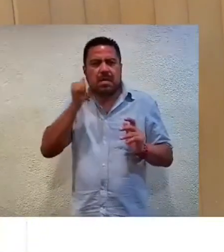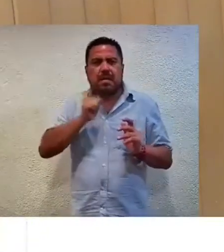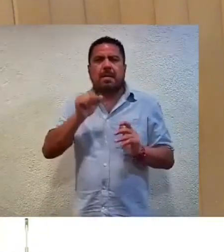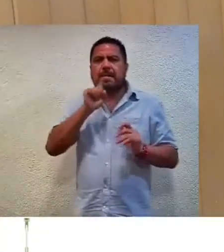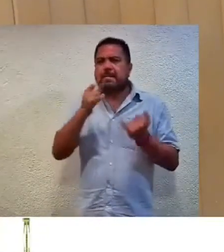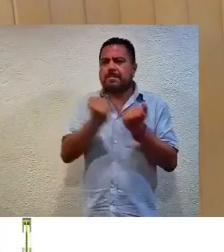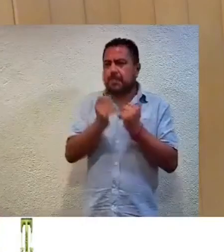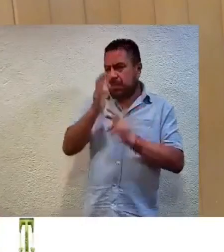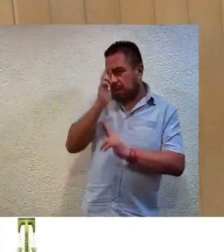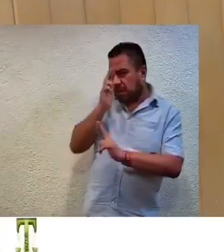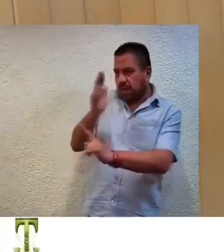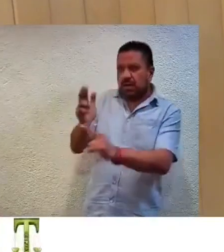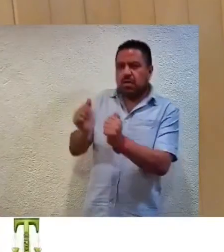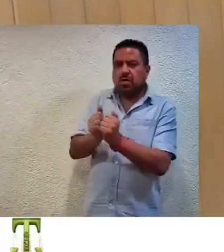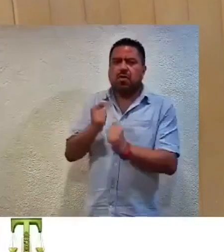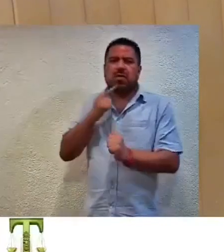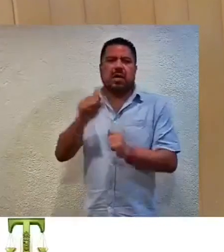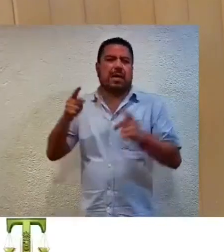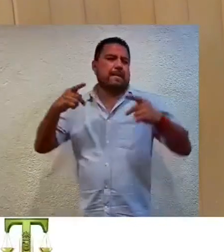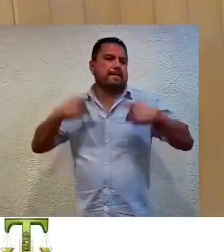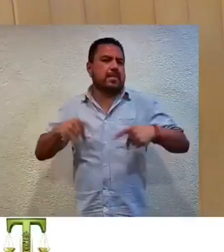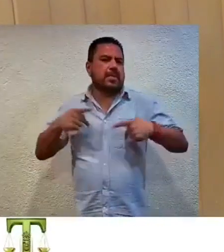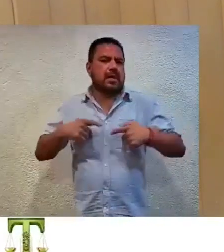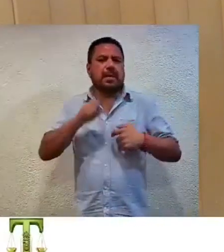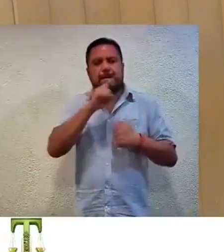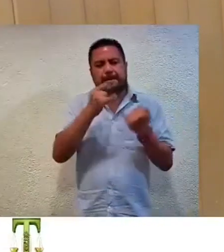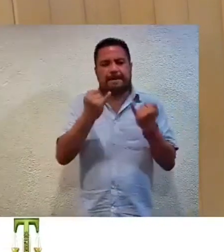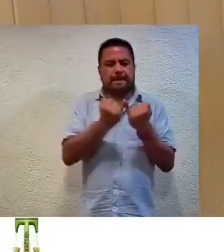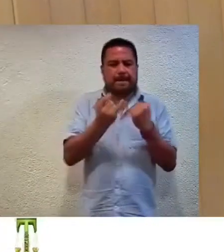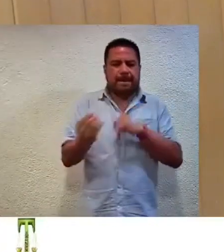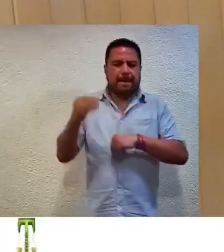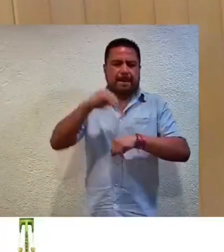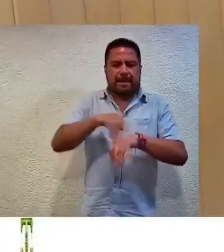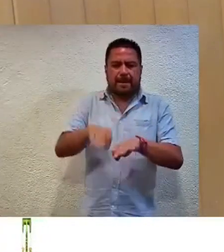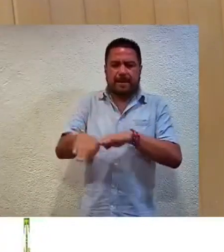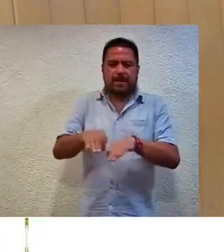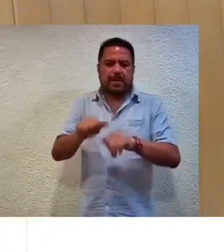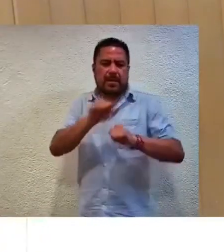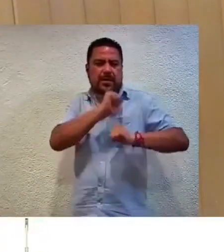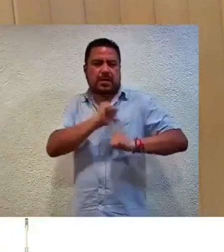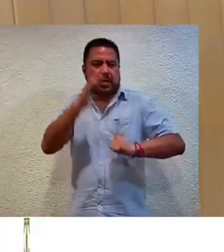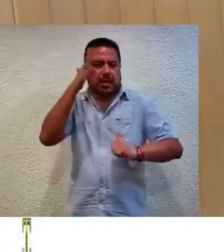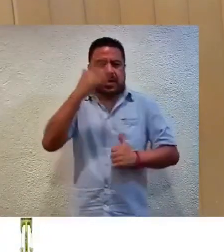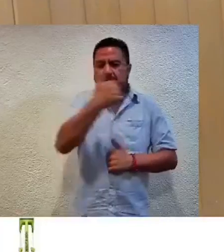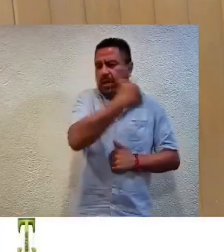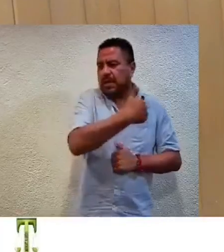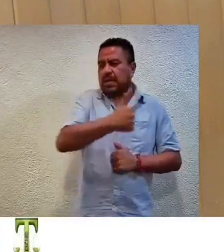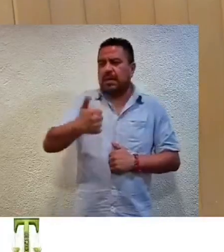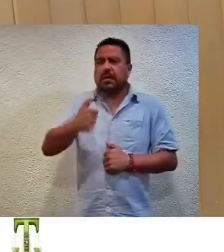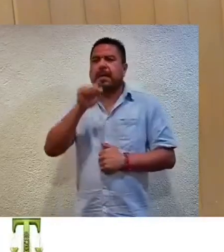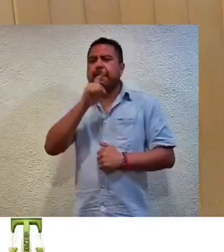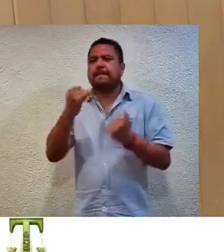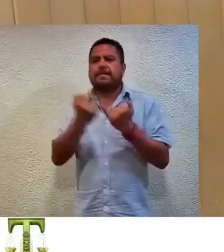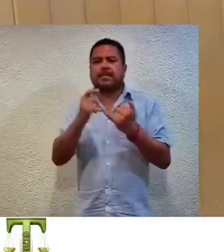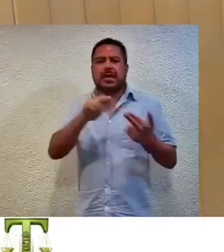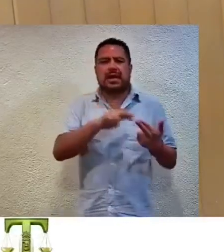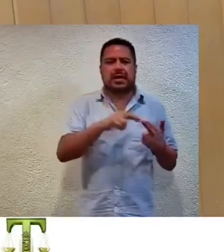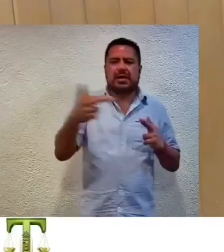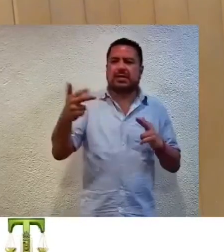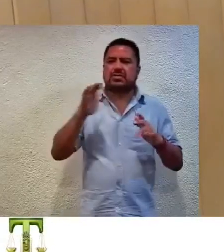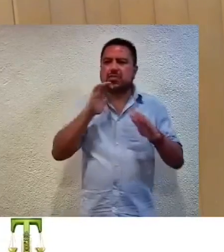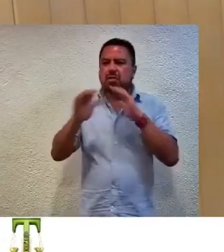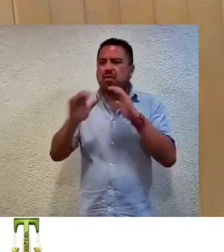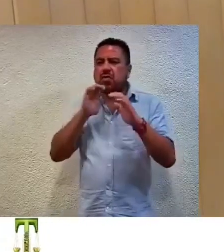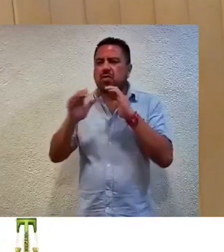pleno respecto a las quejosas y las facultades y funciones inherentes a sus cargos procurando una relación de comunicación